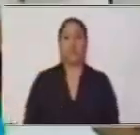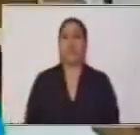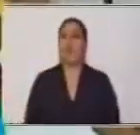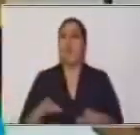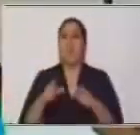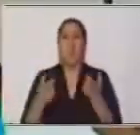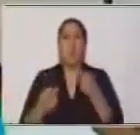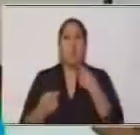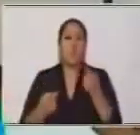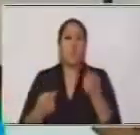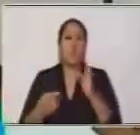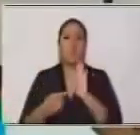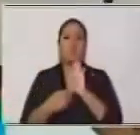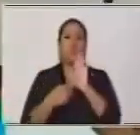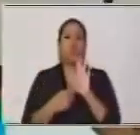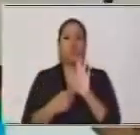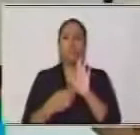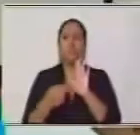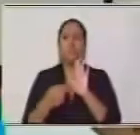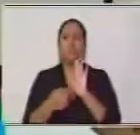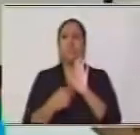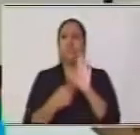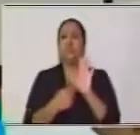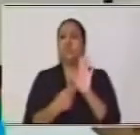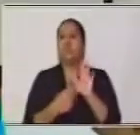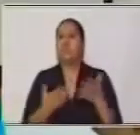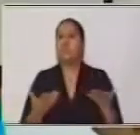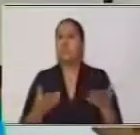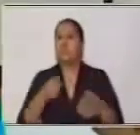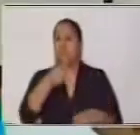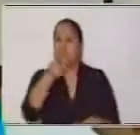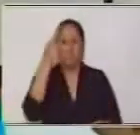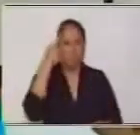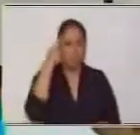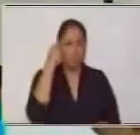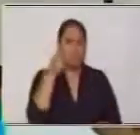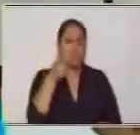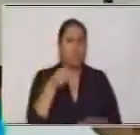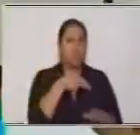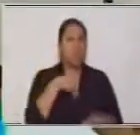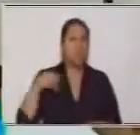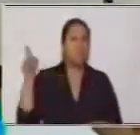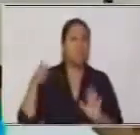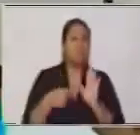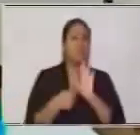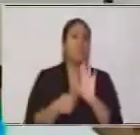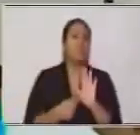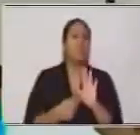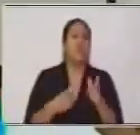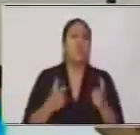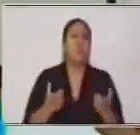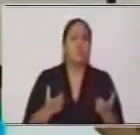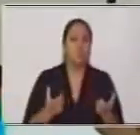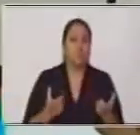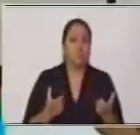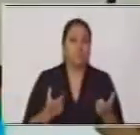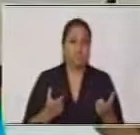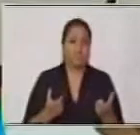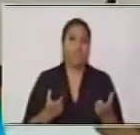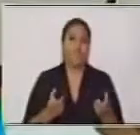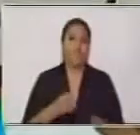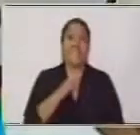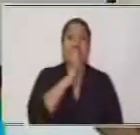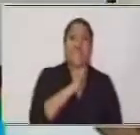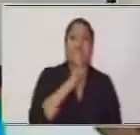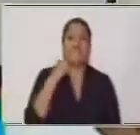llamaba este signo? A ver, recuerdemos en casa, ¿cómo dijimos que se llamaba este signo? Excelente.